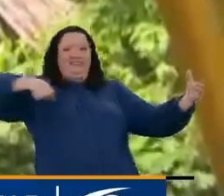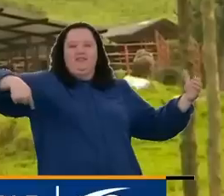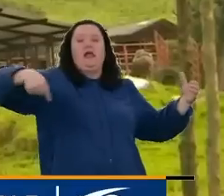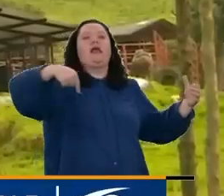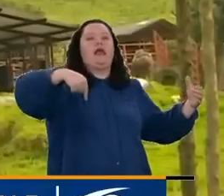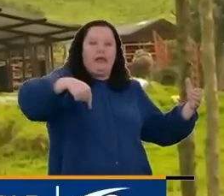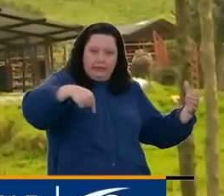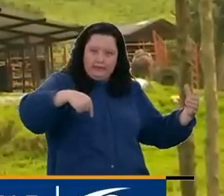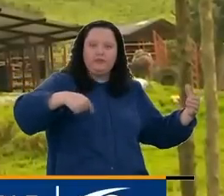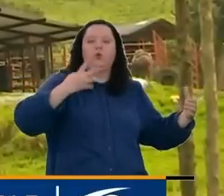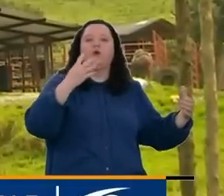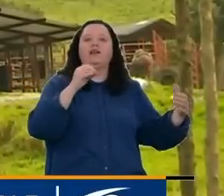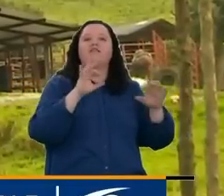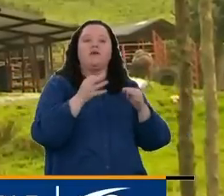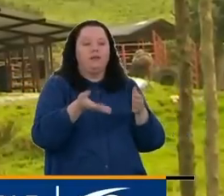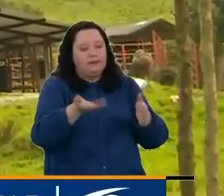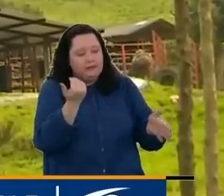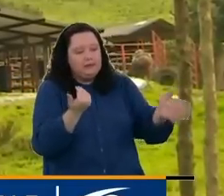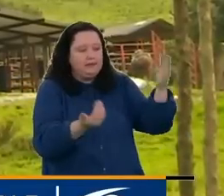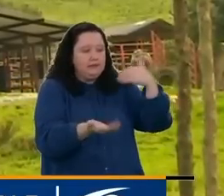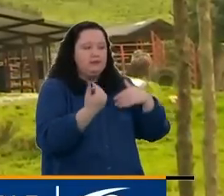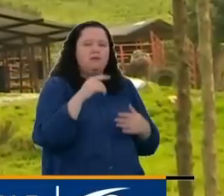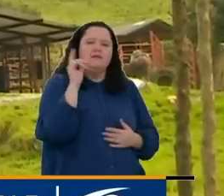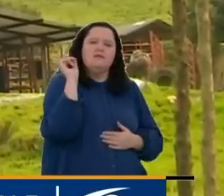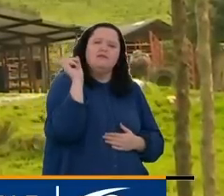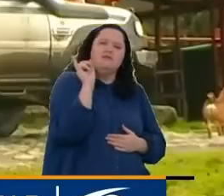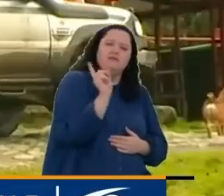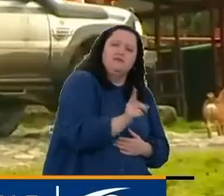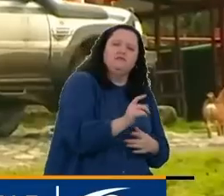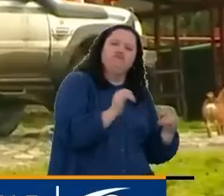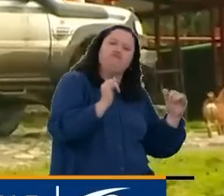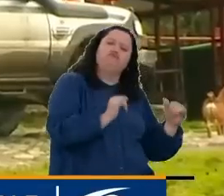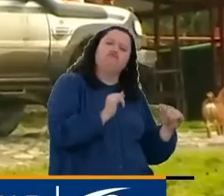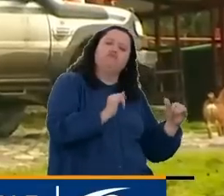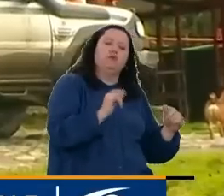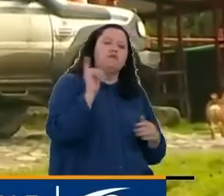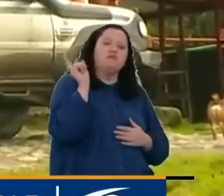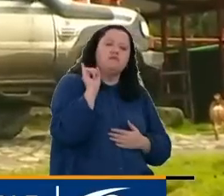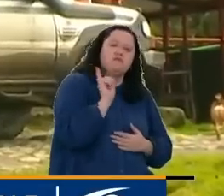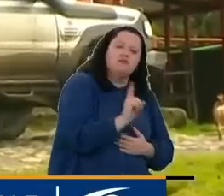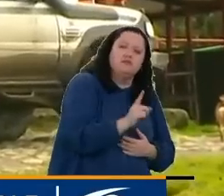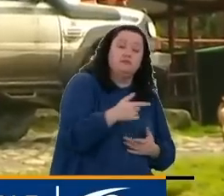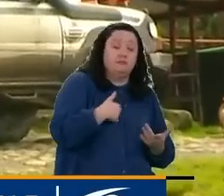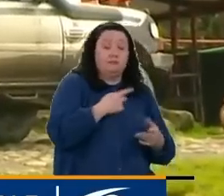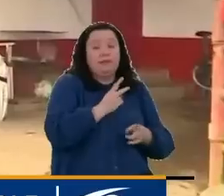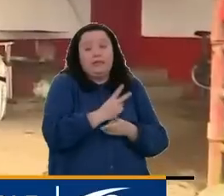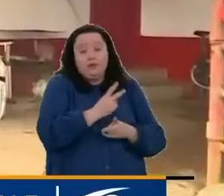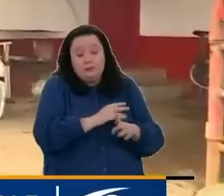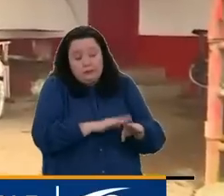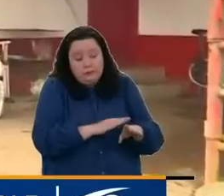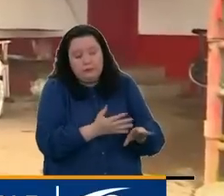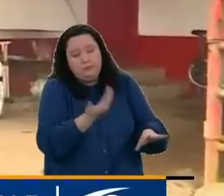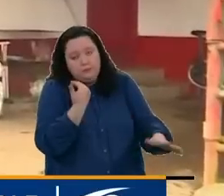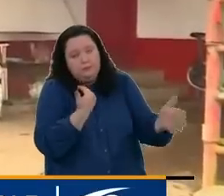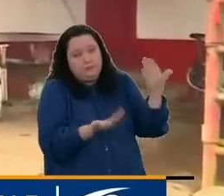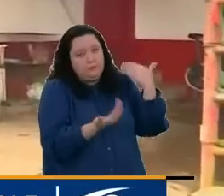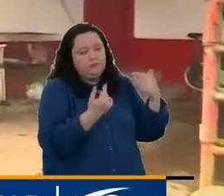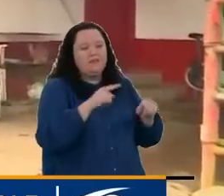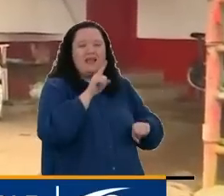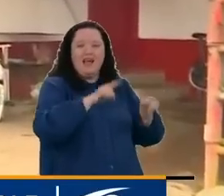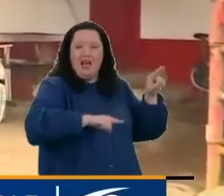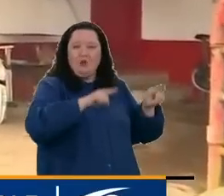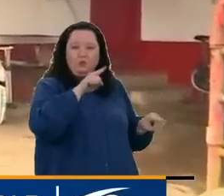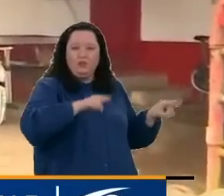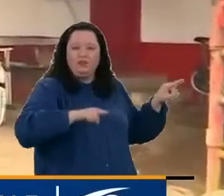evacuación de 40 familias que llevan muchos años allí asentadas y que están en zona de riesgo. De las cuales ya hay unas que,